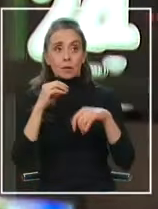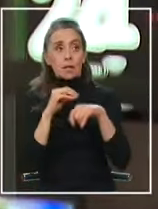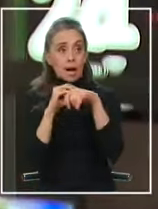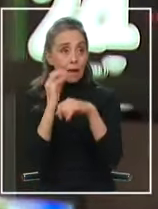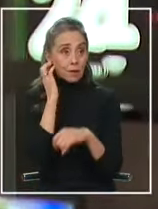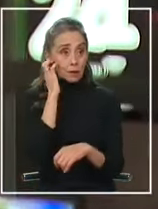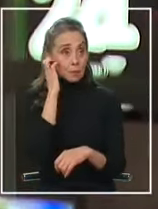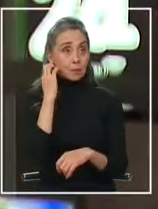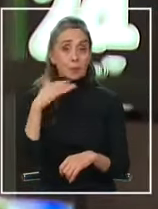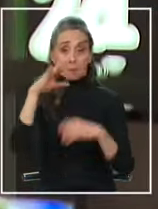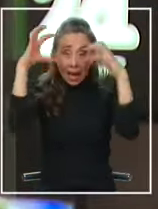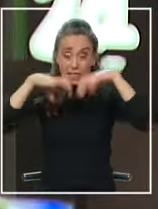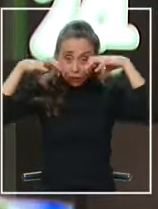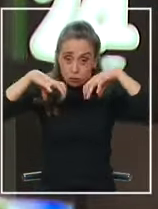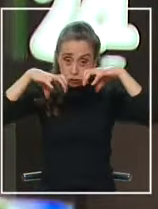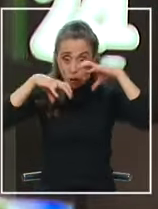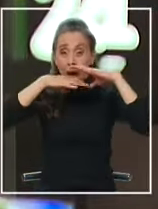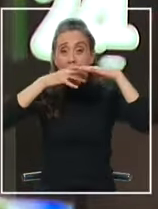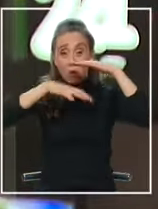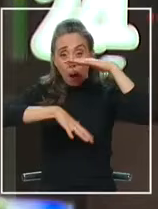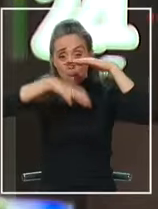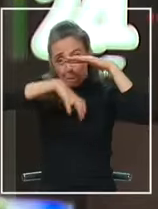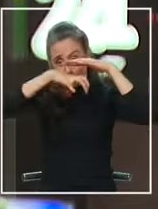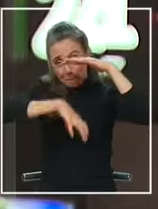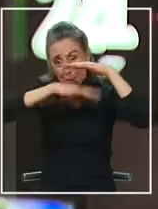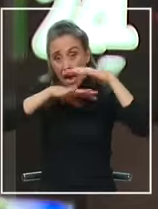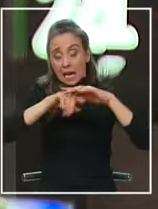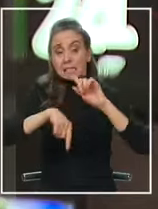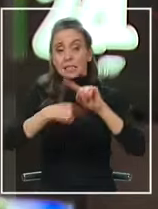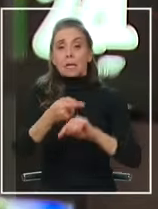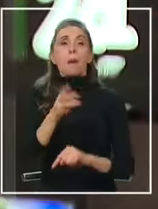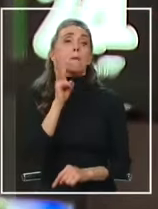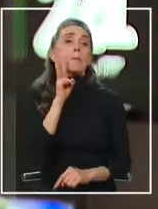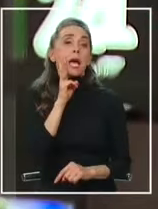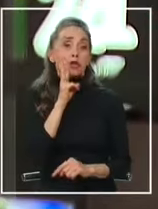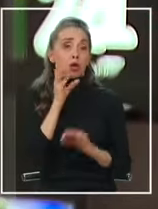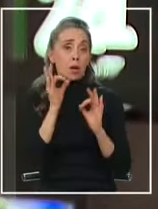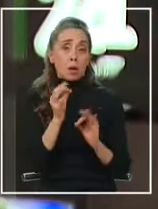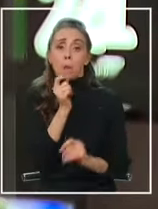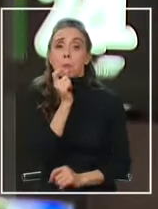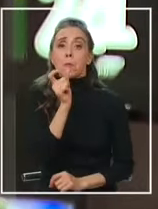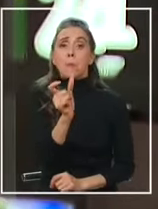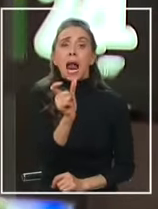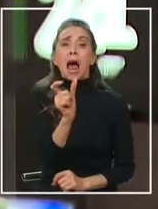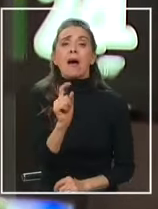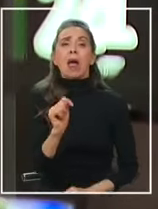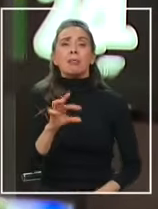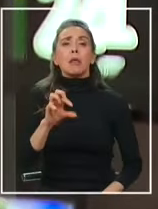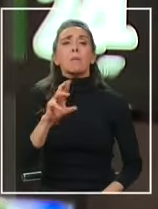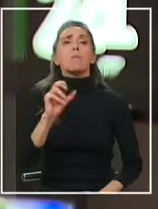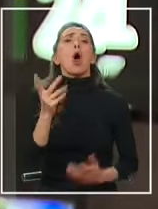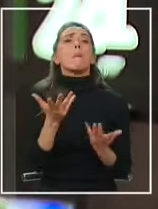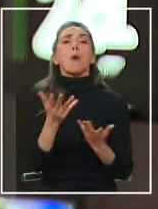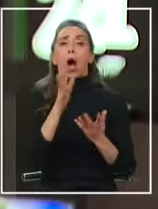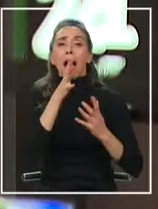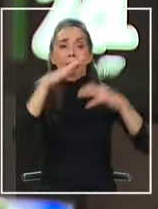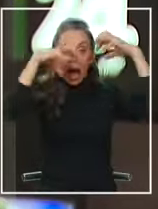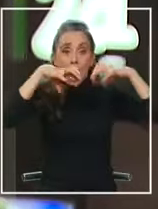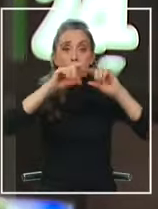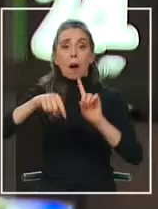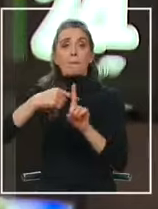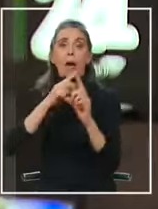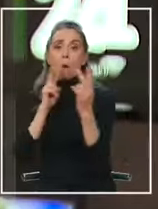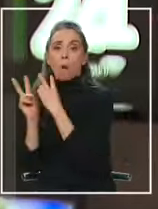sistema más importante llega este miércoles con viento fuerte. Es un temporal, porque llega con viento más de 60 kilómetros por hora.